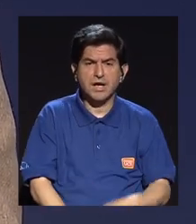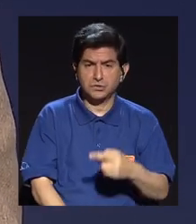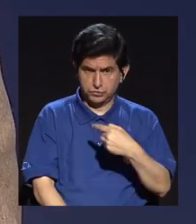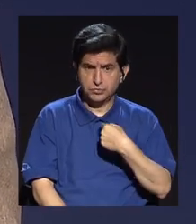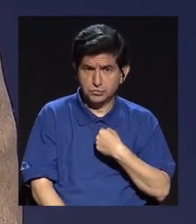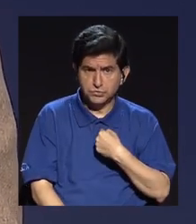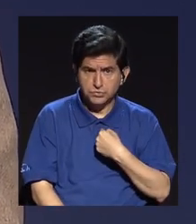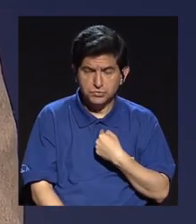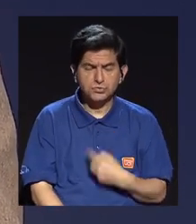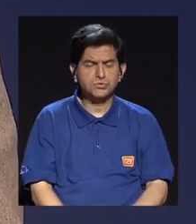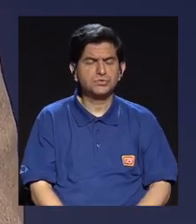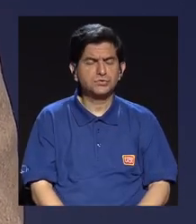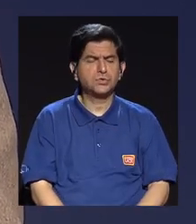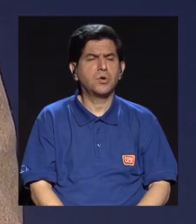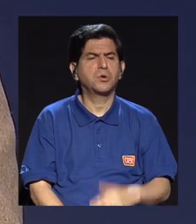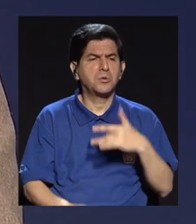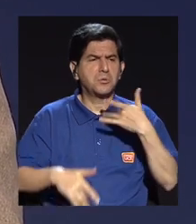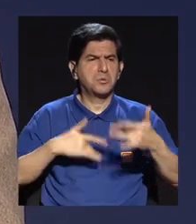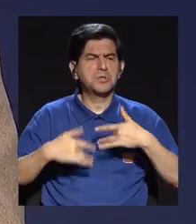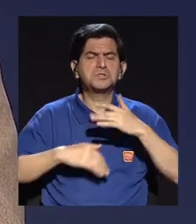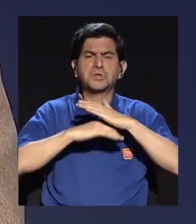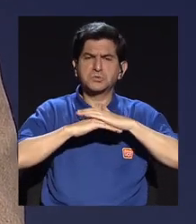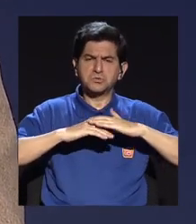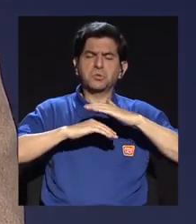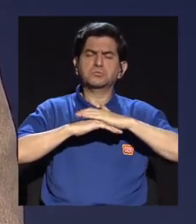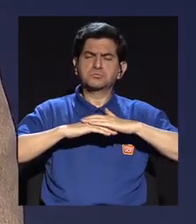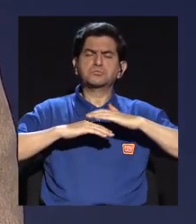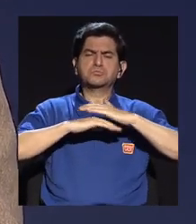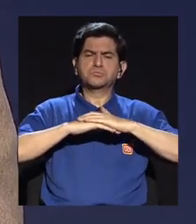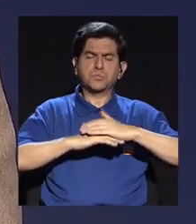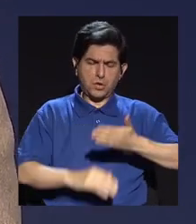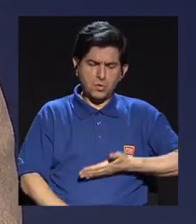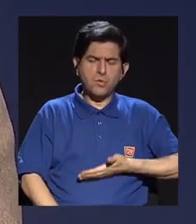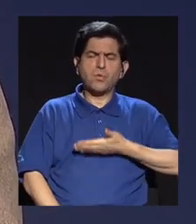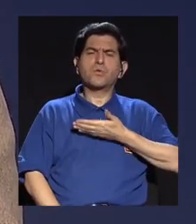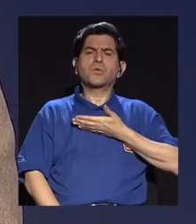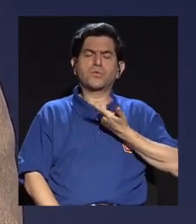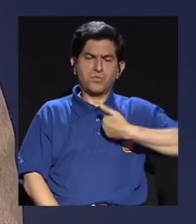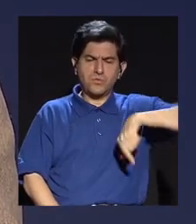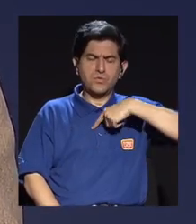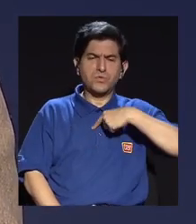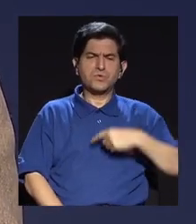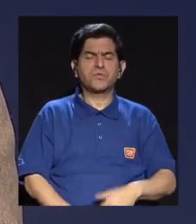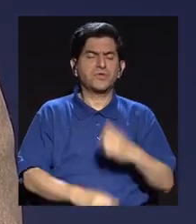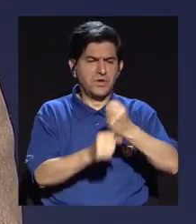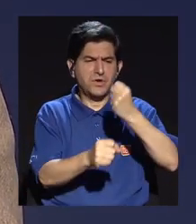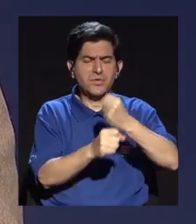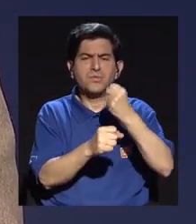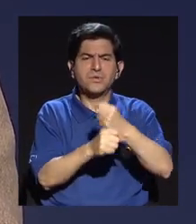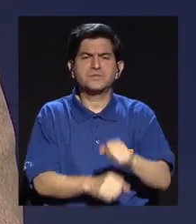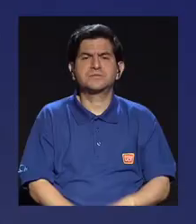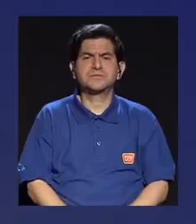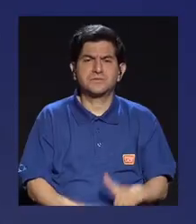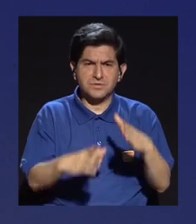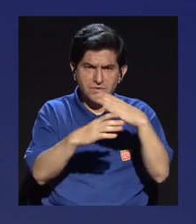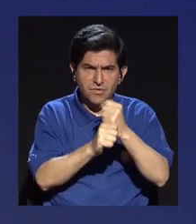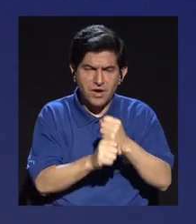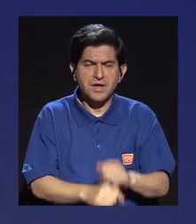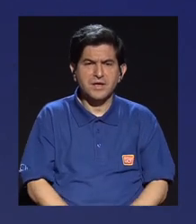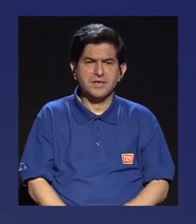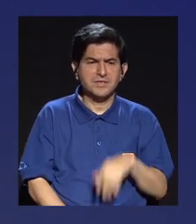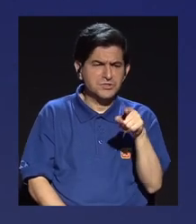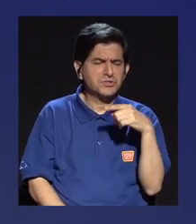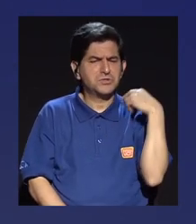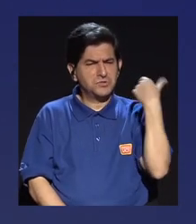por lo menos, muy a gusto. Y me siento muy orgullosa de lo que hemos logrado hacer porque lo hemos logrado hacer a